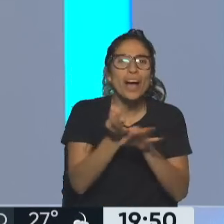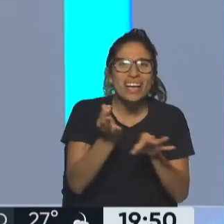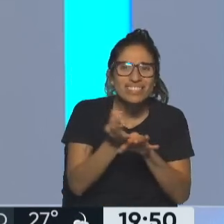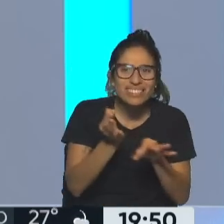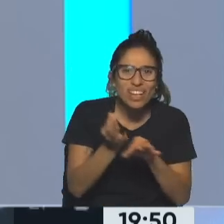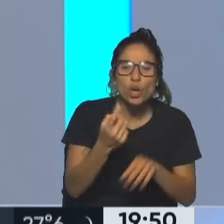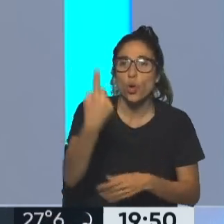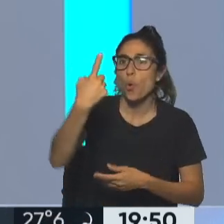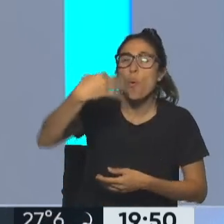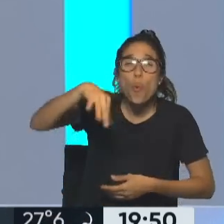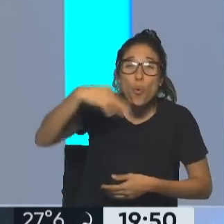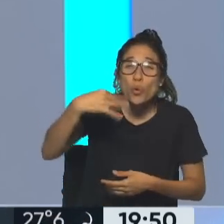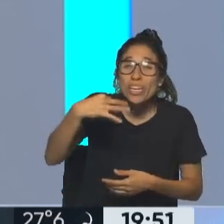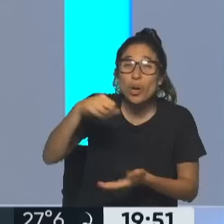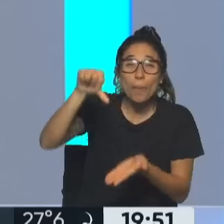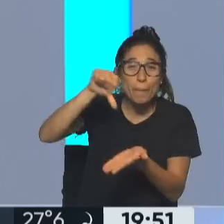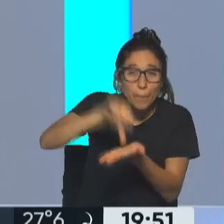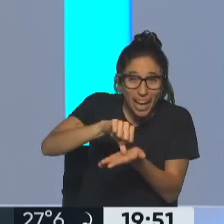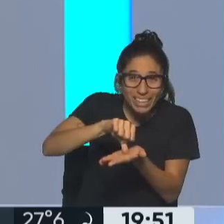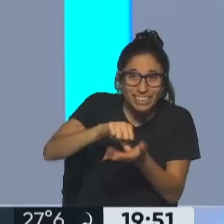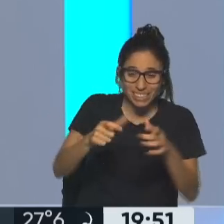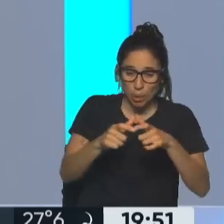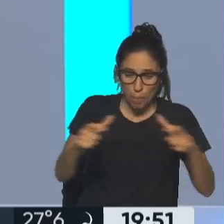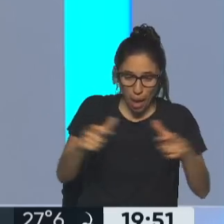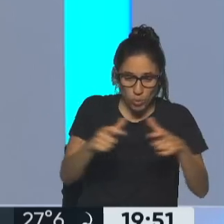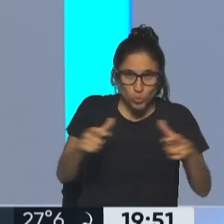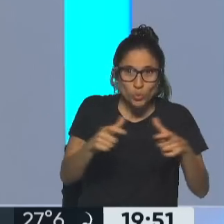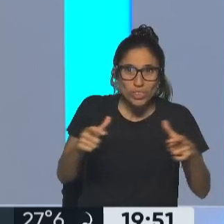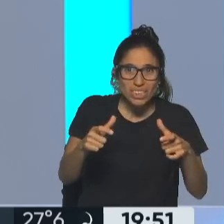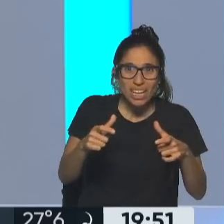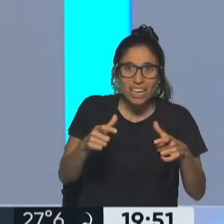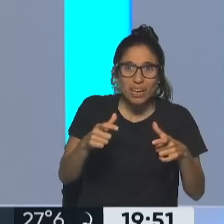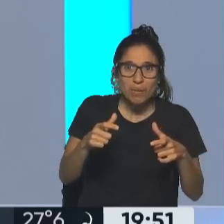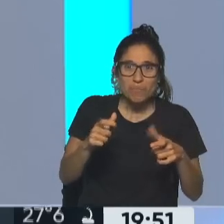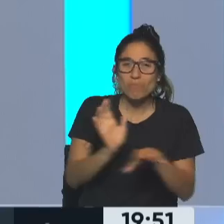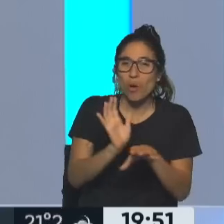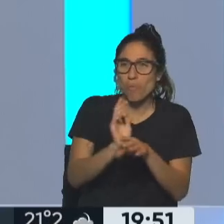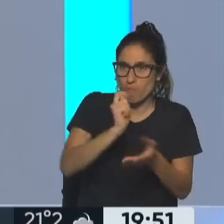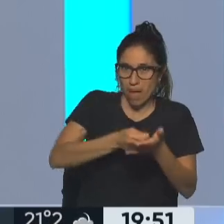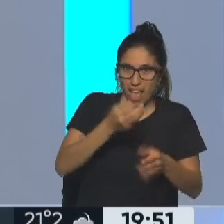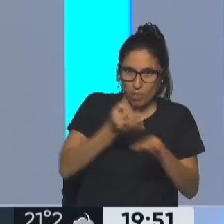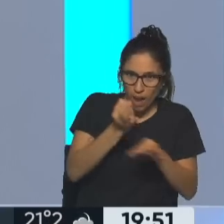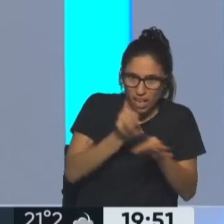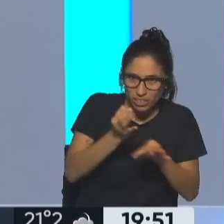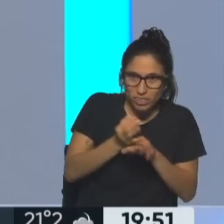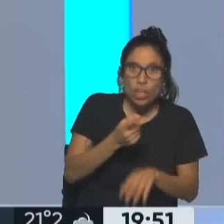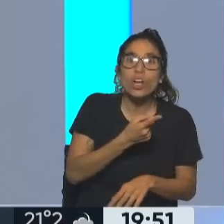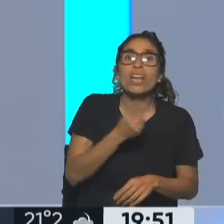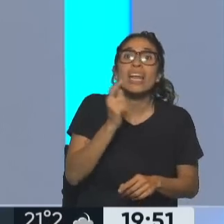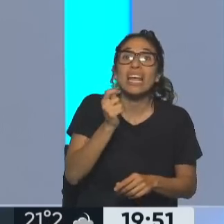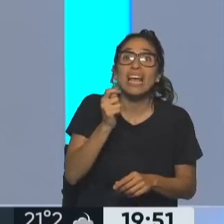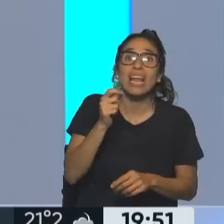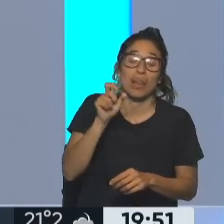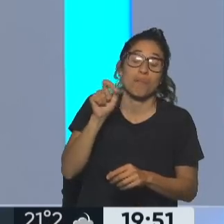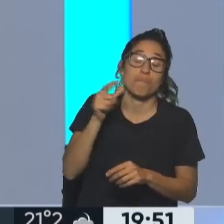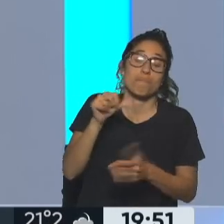solo... Chile todavía a esta altura no sabe cómo salir de esa privatización de la educación, porque vos vas a tener, supongamos que lo